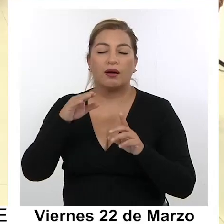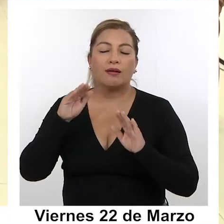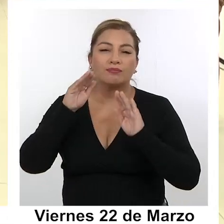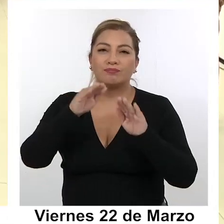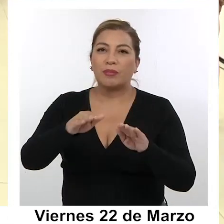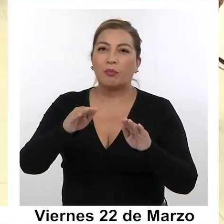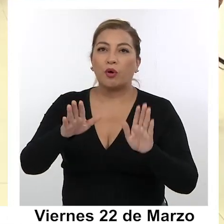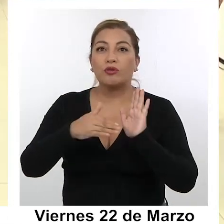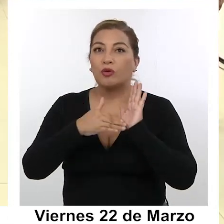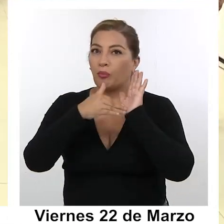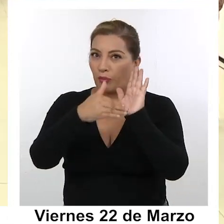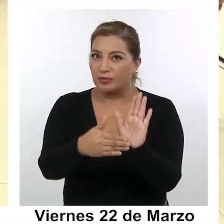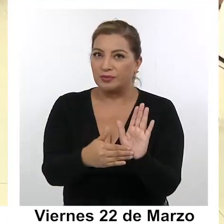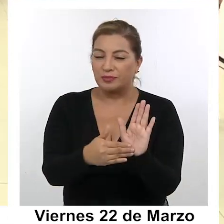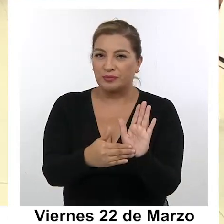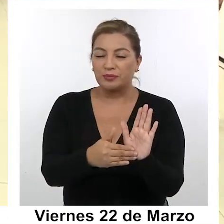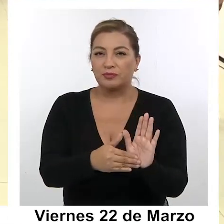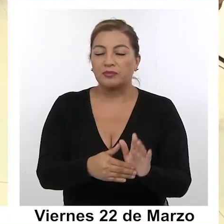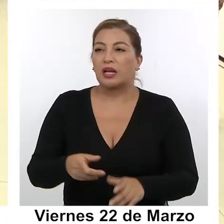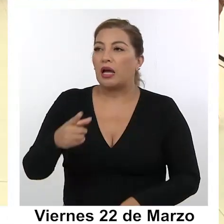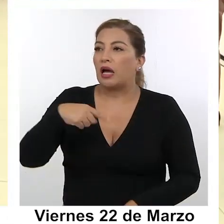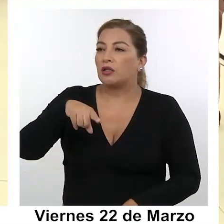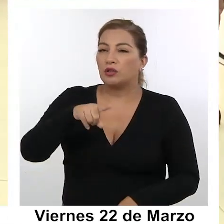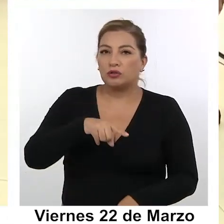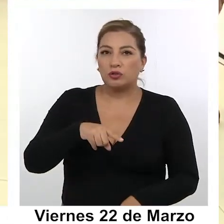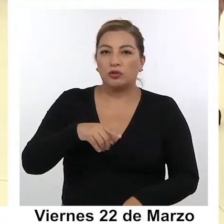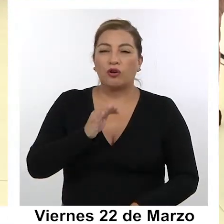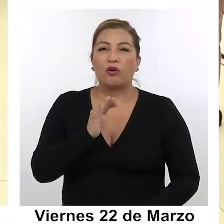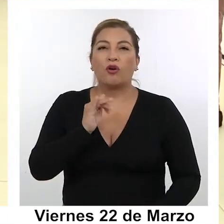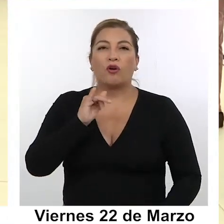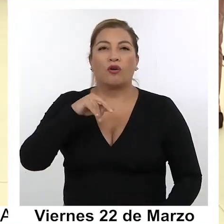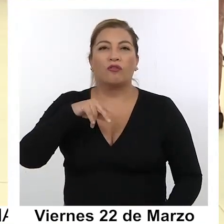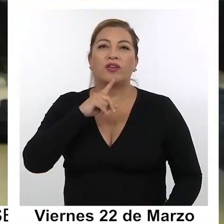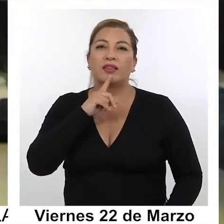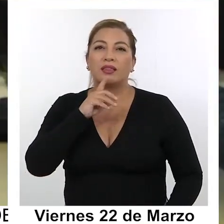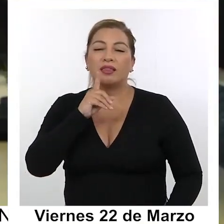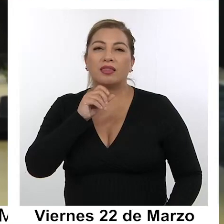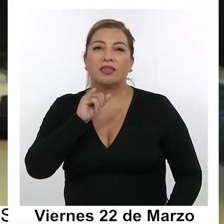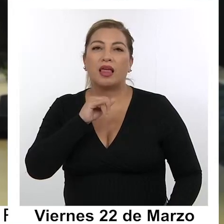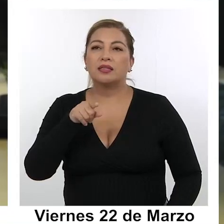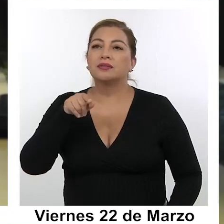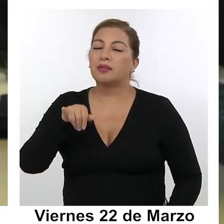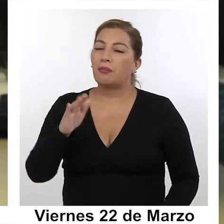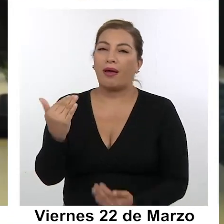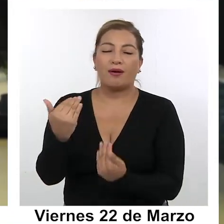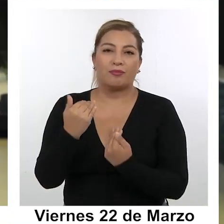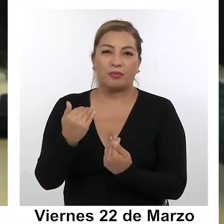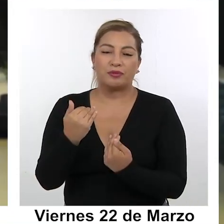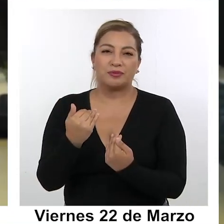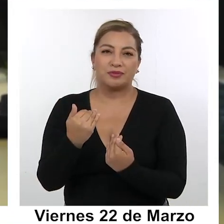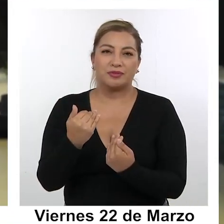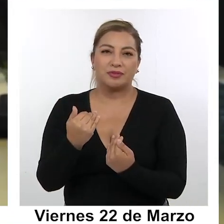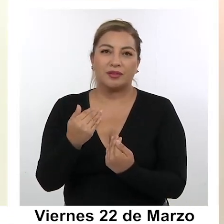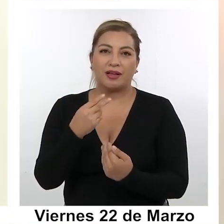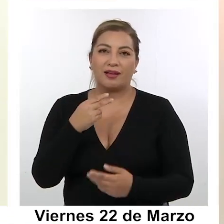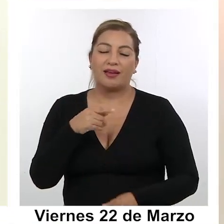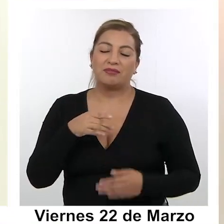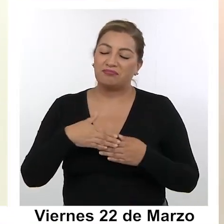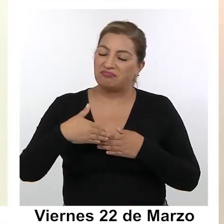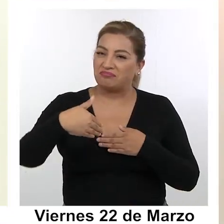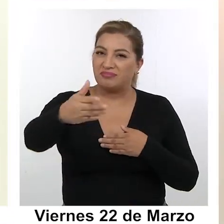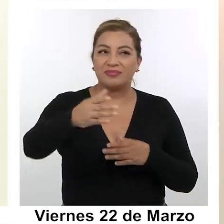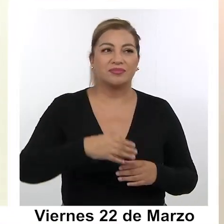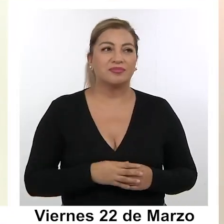visibilización y a nosotros como FINDAS siempre ha estado, así que larga vida al bastidor. Lo